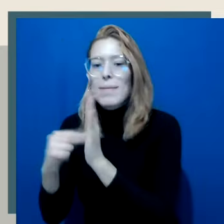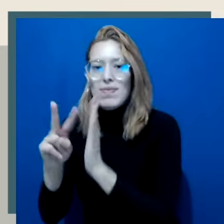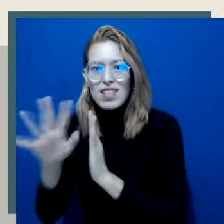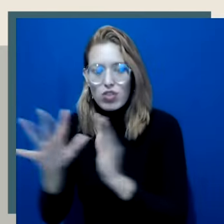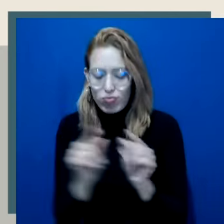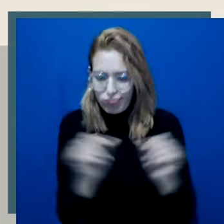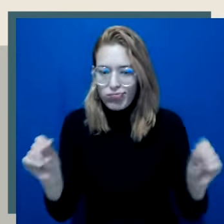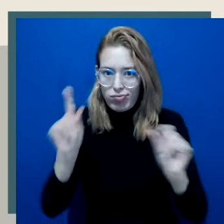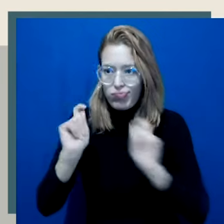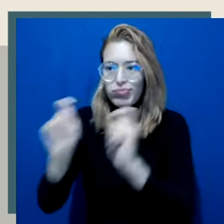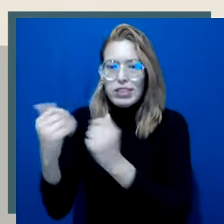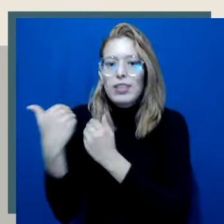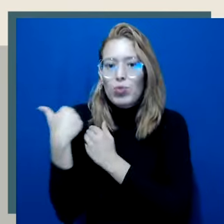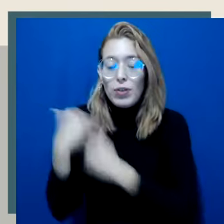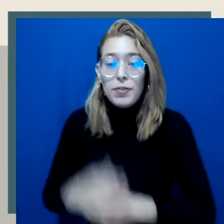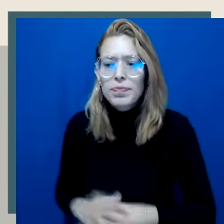-2025.